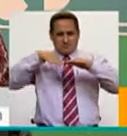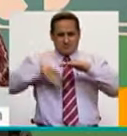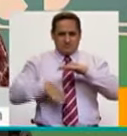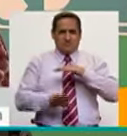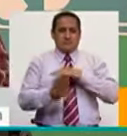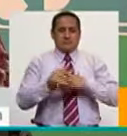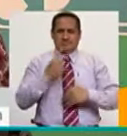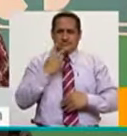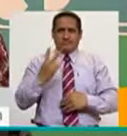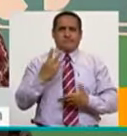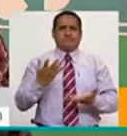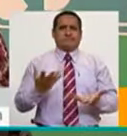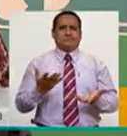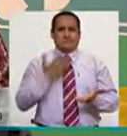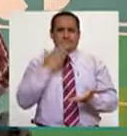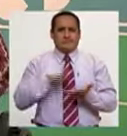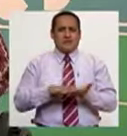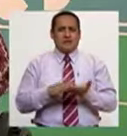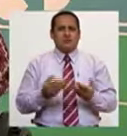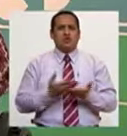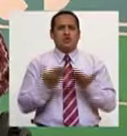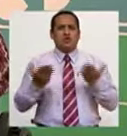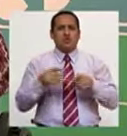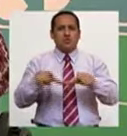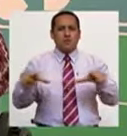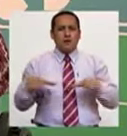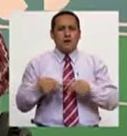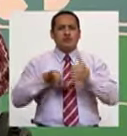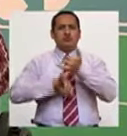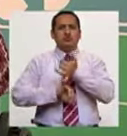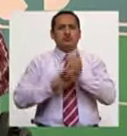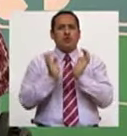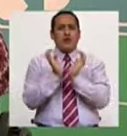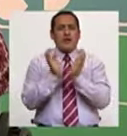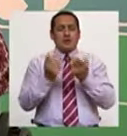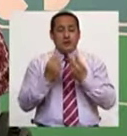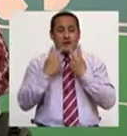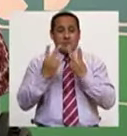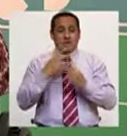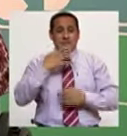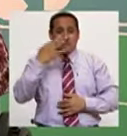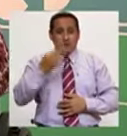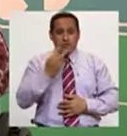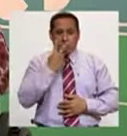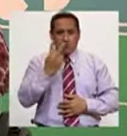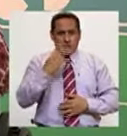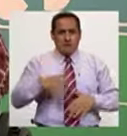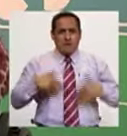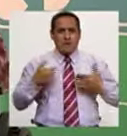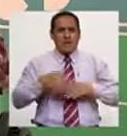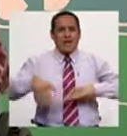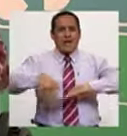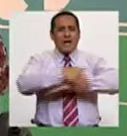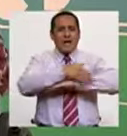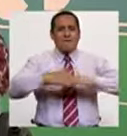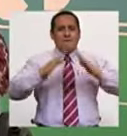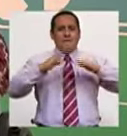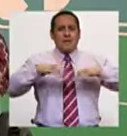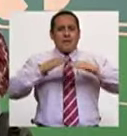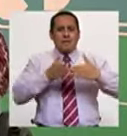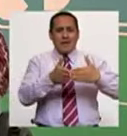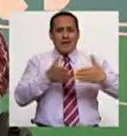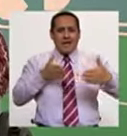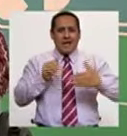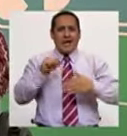rampa, ya dice mucho, esto es en el distrito de Surquillo. Para ser más exactos, lo pueden encontrar en República de